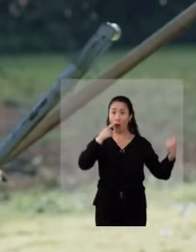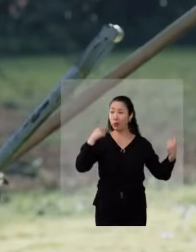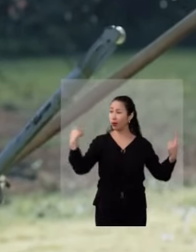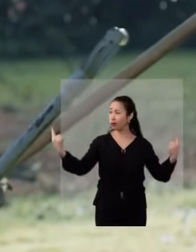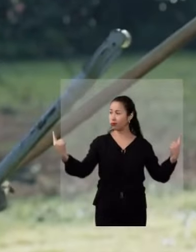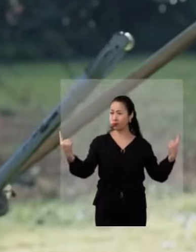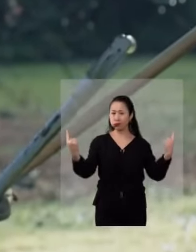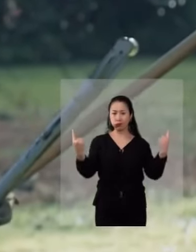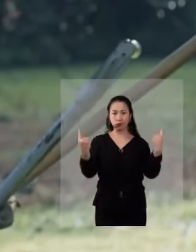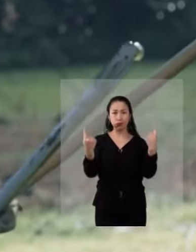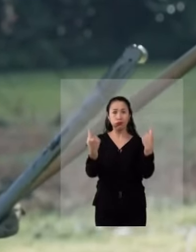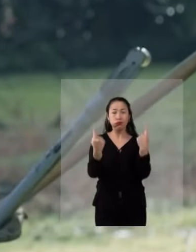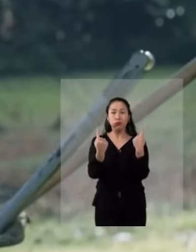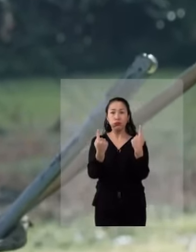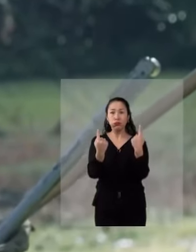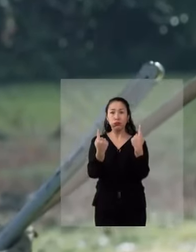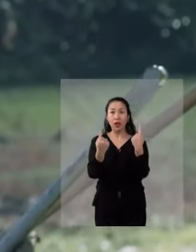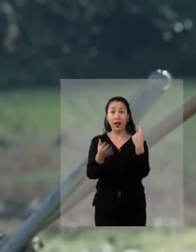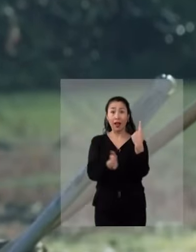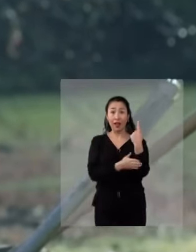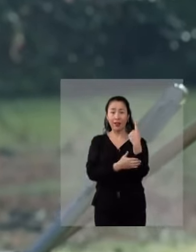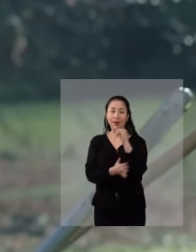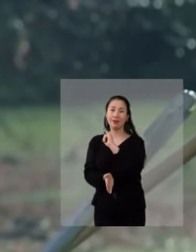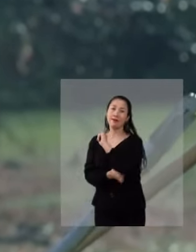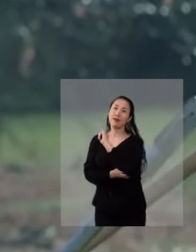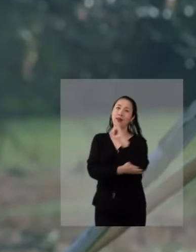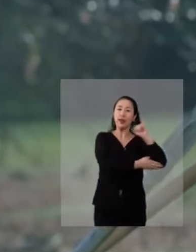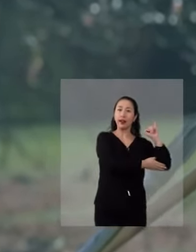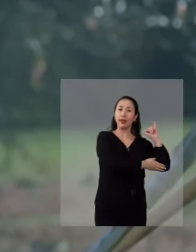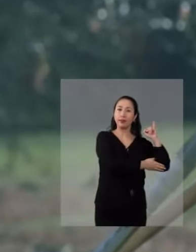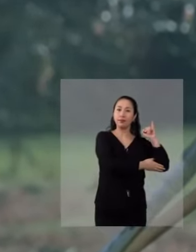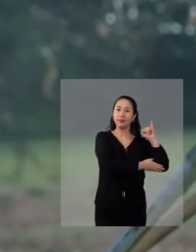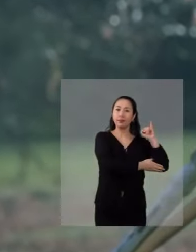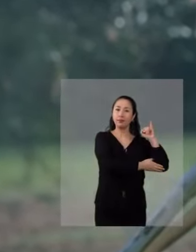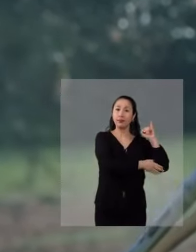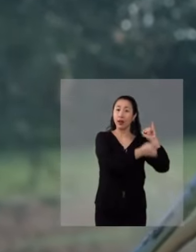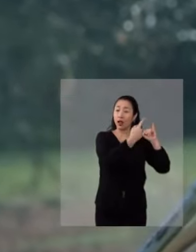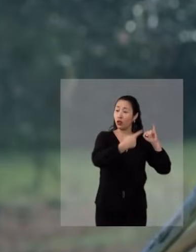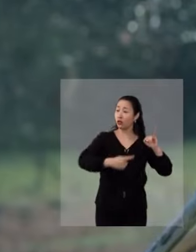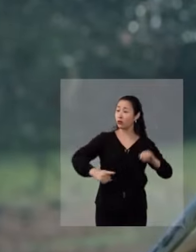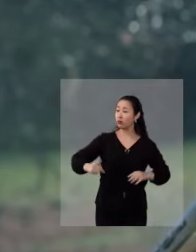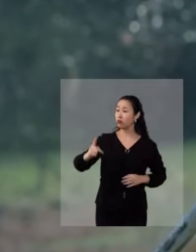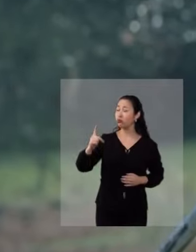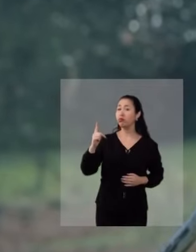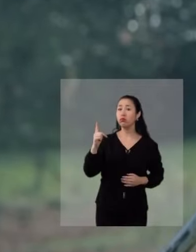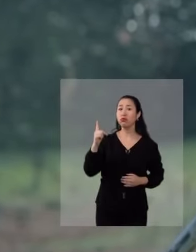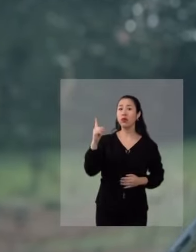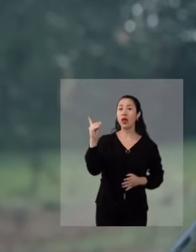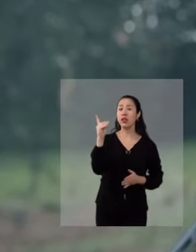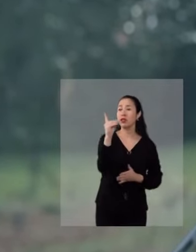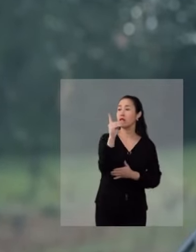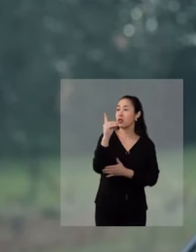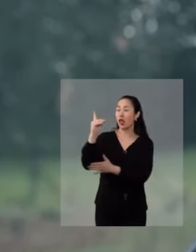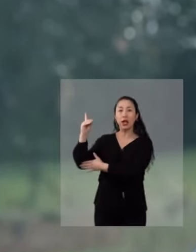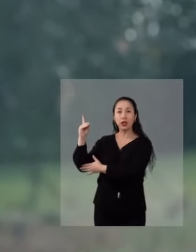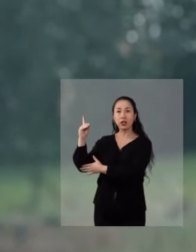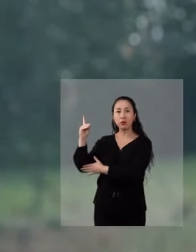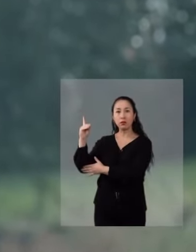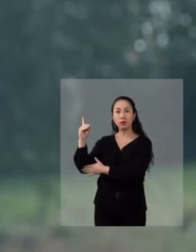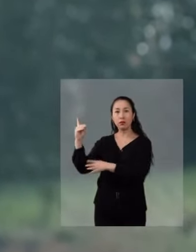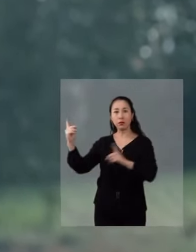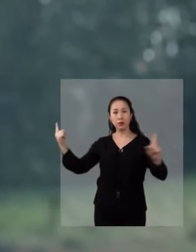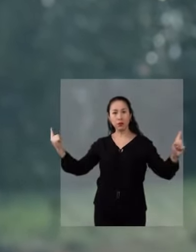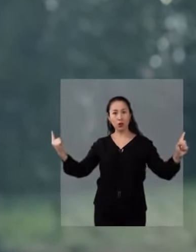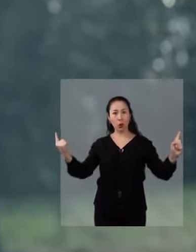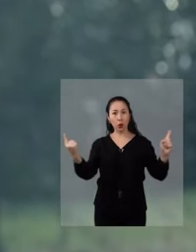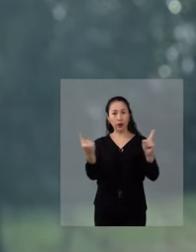hombres. Uno, de la extrema izquierda. El otro, de